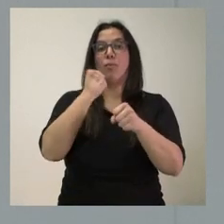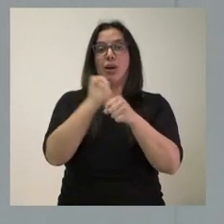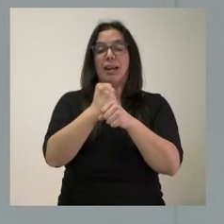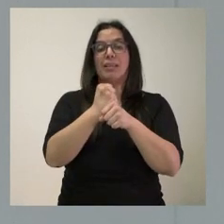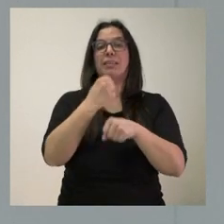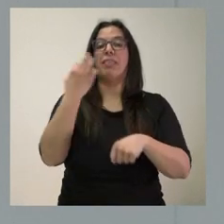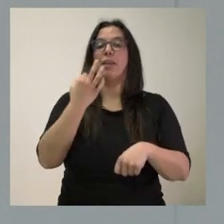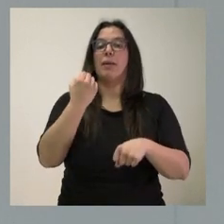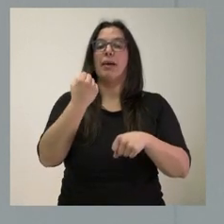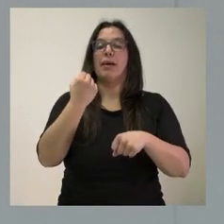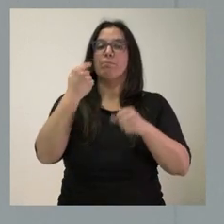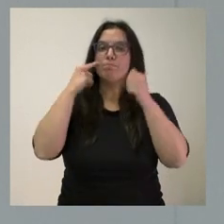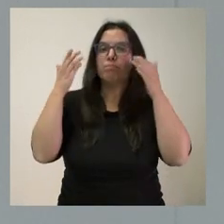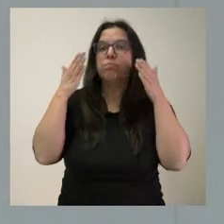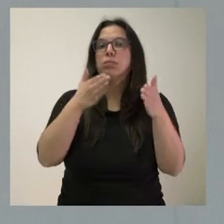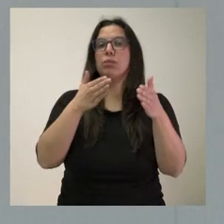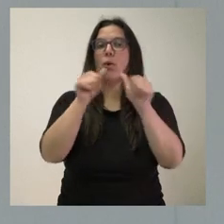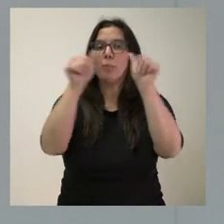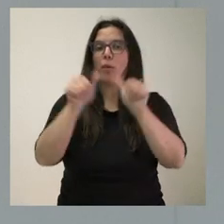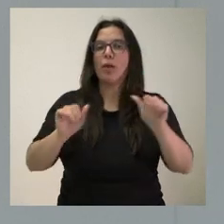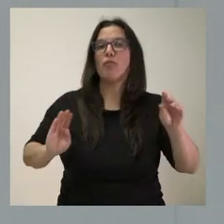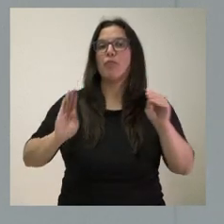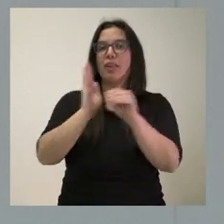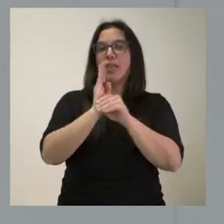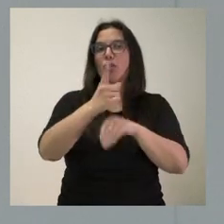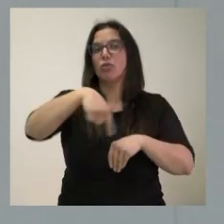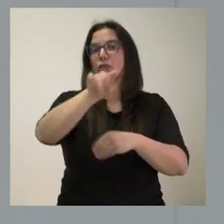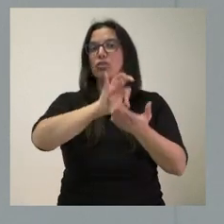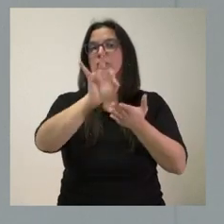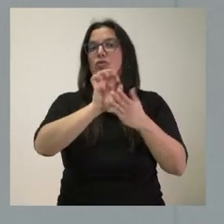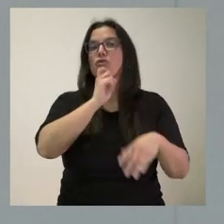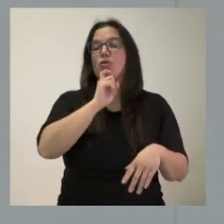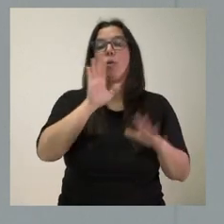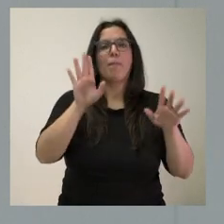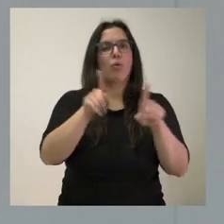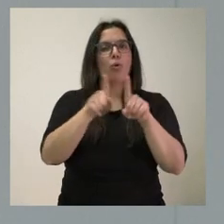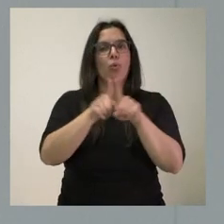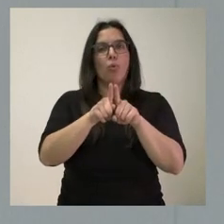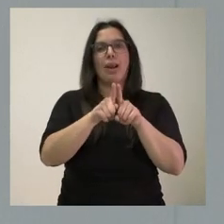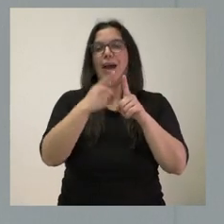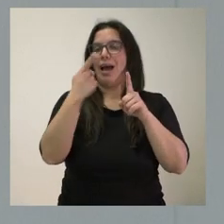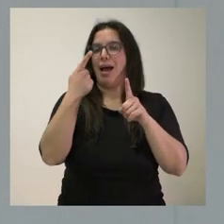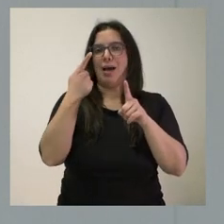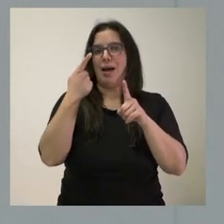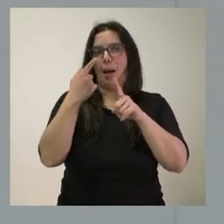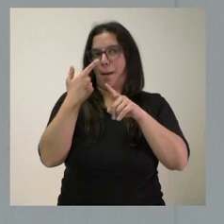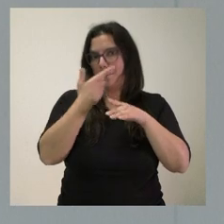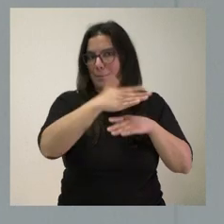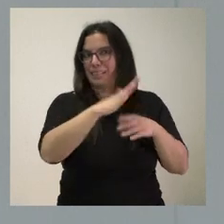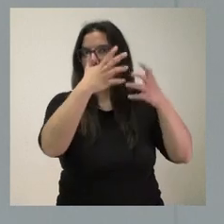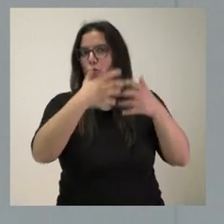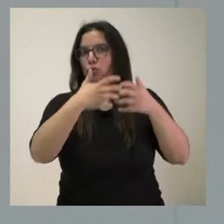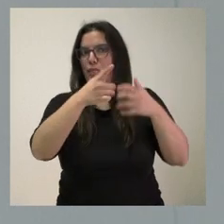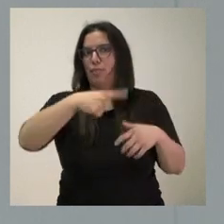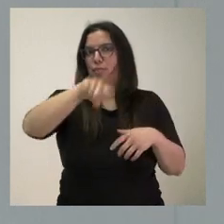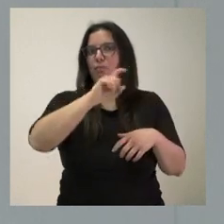en ver el modelo de financiación de ese servicio. Pero, en todo caso, más allá del funcionamiento de esa fundación,